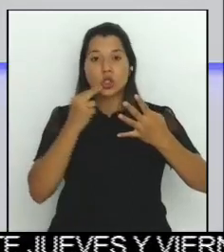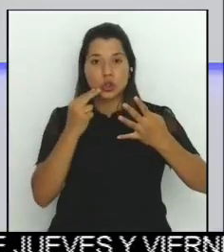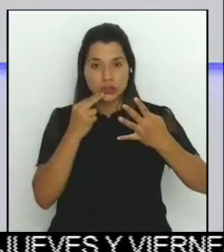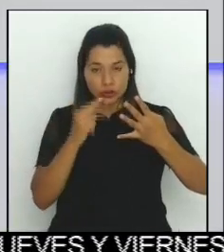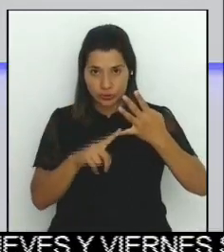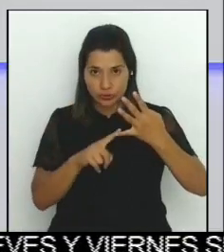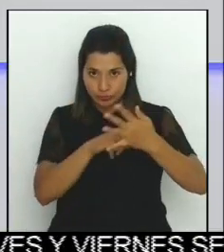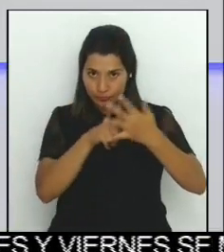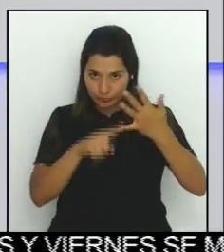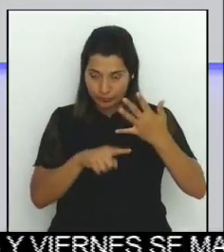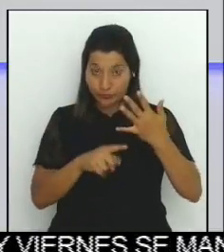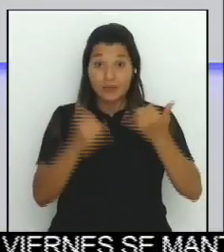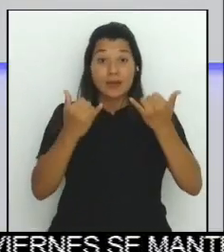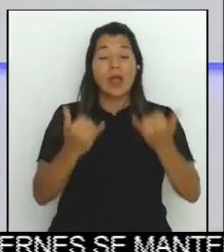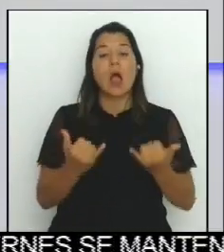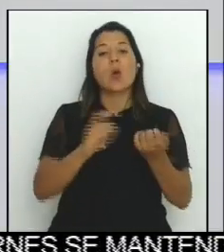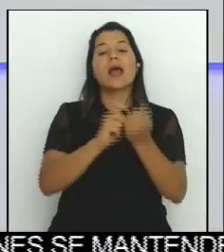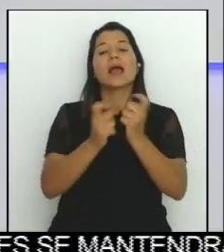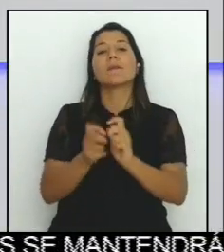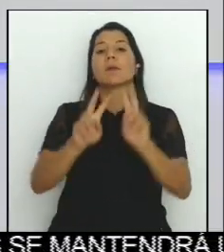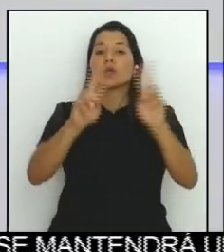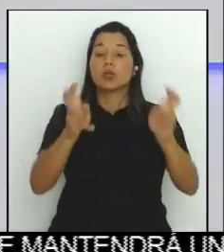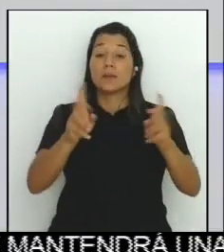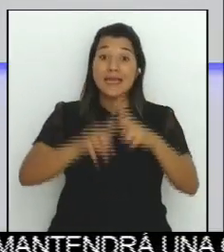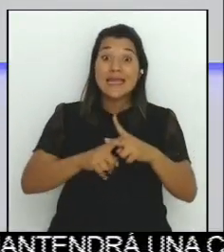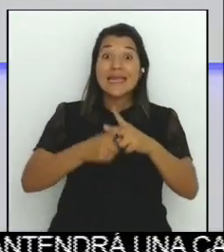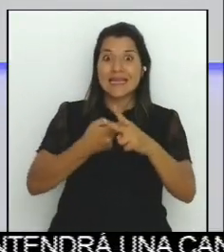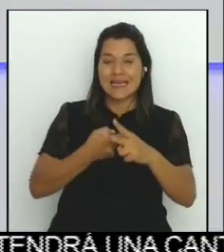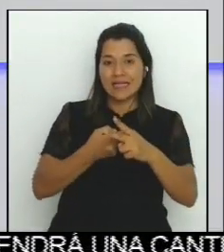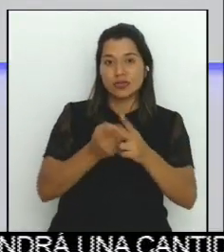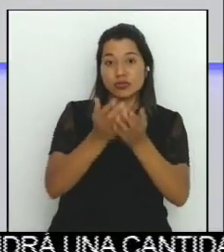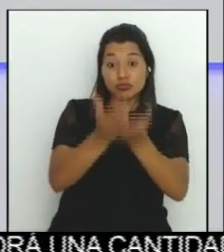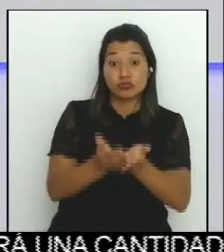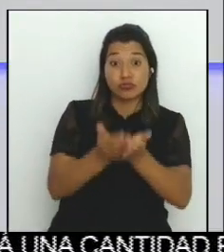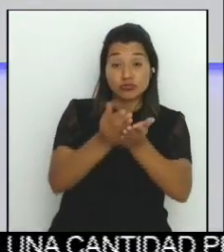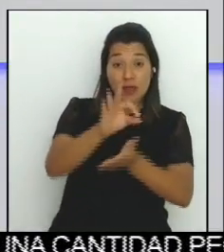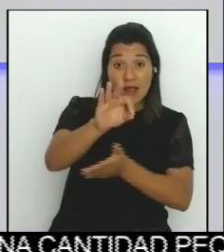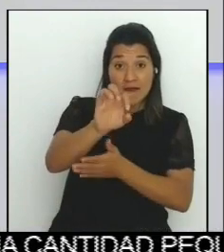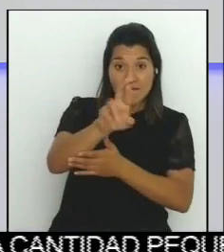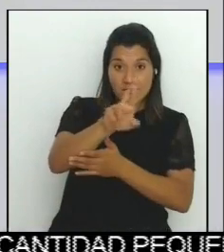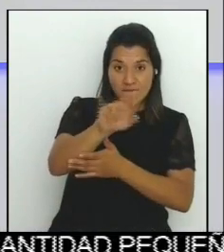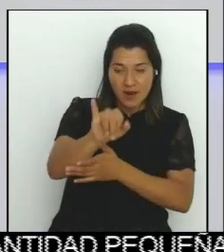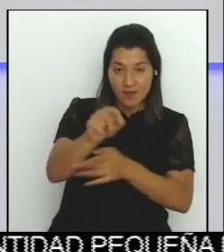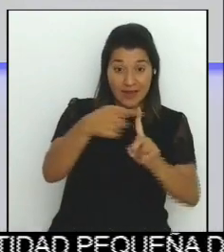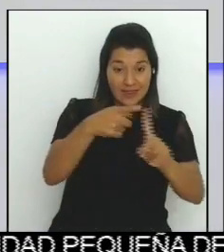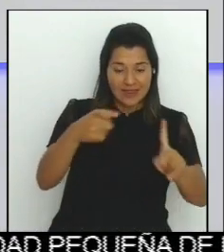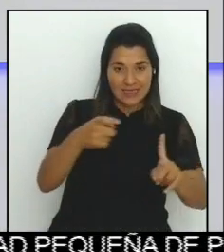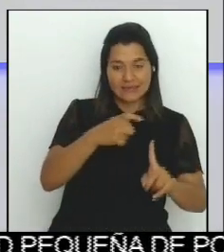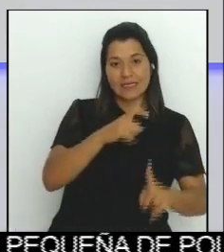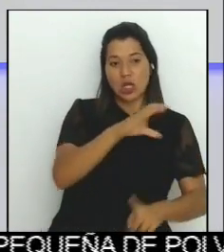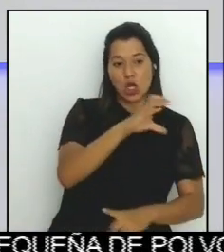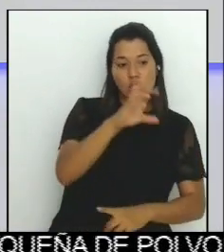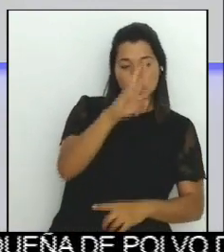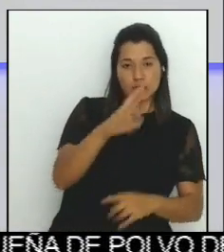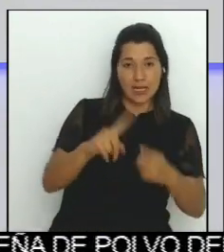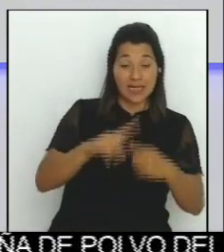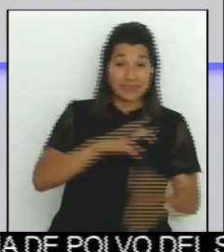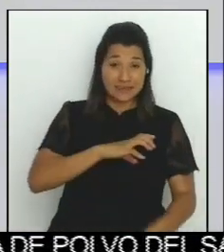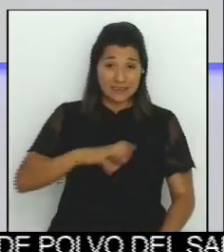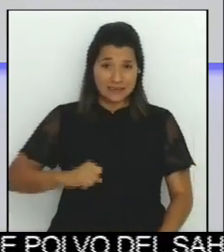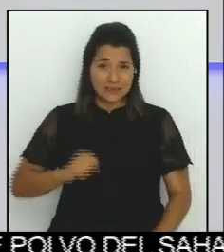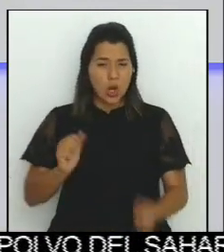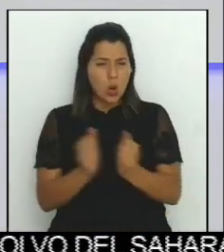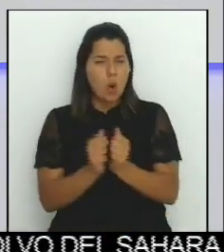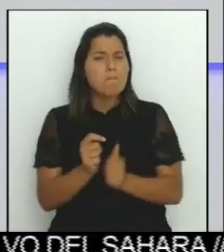El inicio de operaciones del ferry entre El Salvador y Costa Rica se dio con poco transporte de carga. Para Cadexco es un proceso normal,